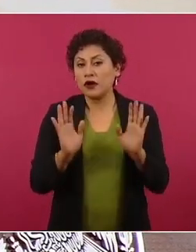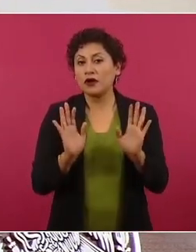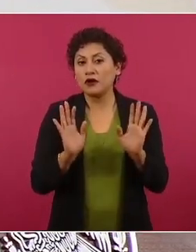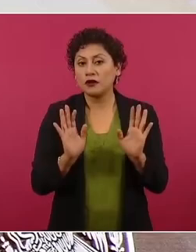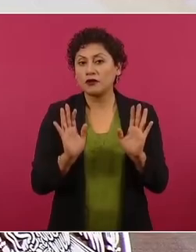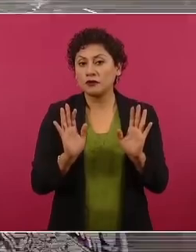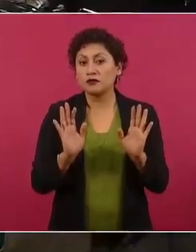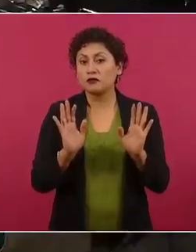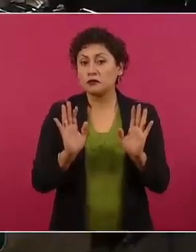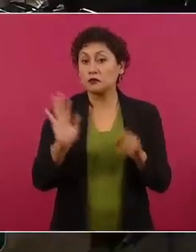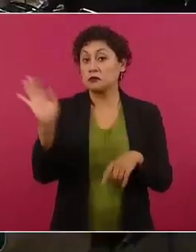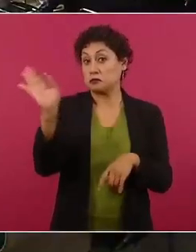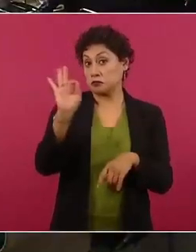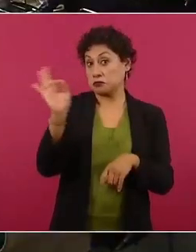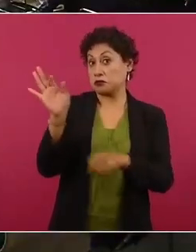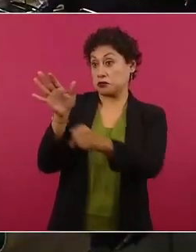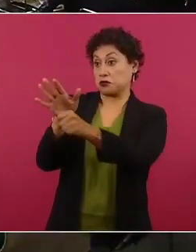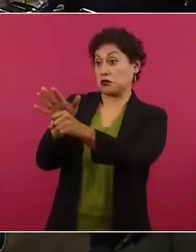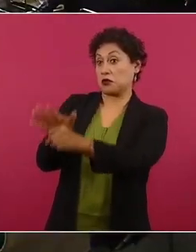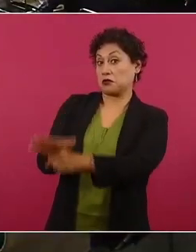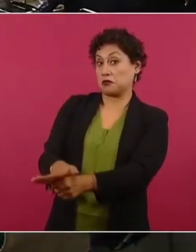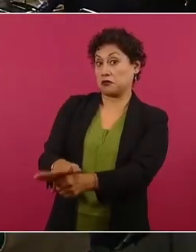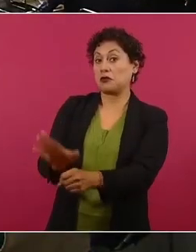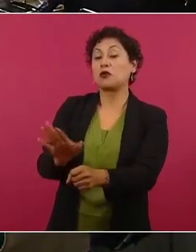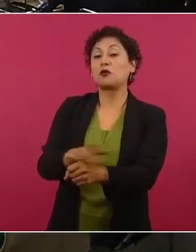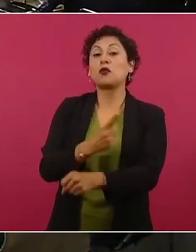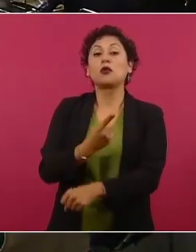presión, porque tocamos el tema.